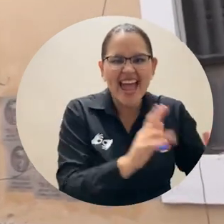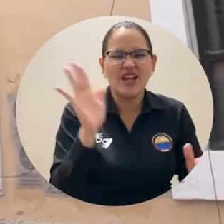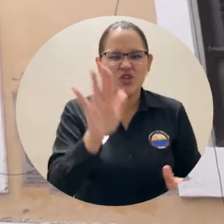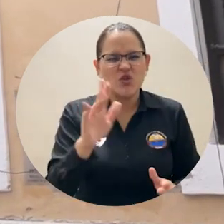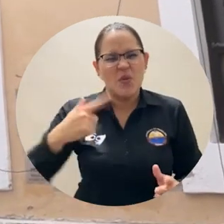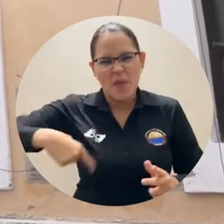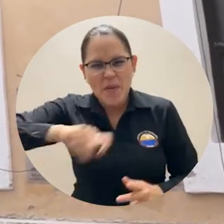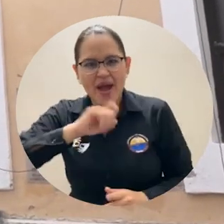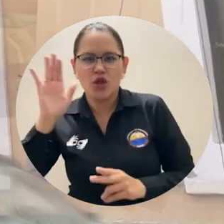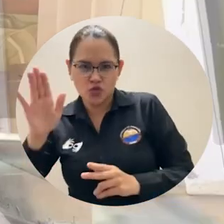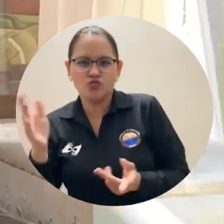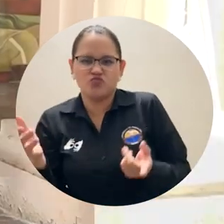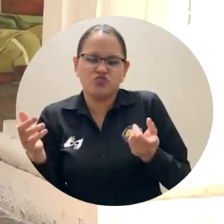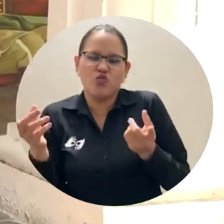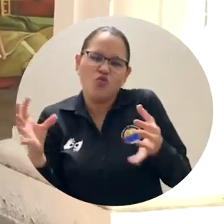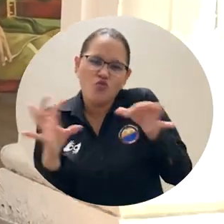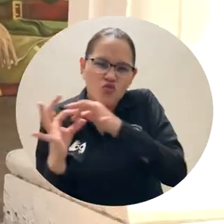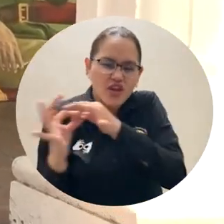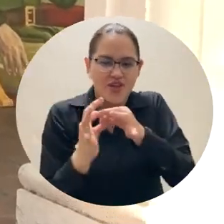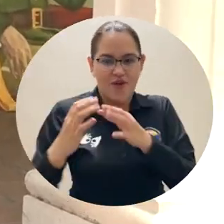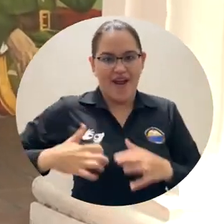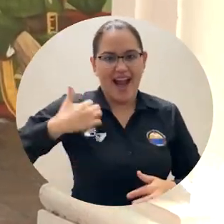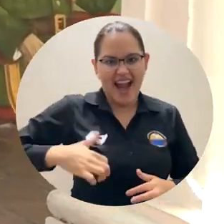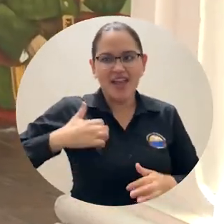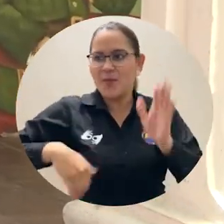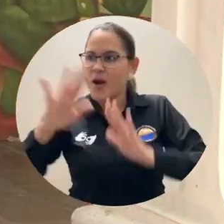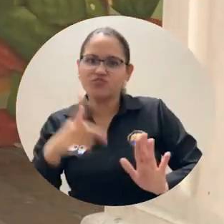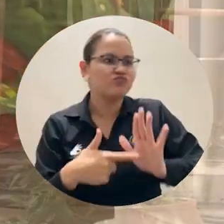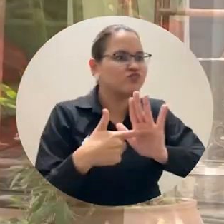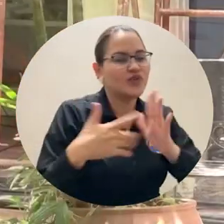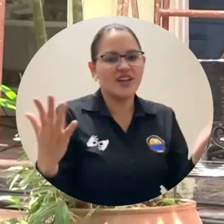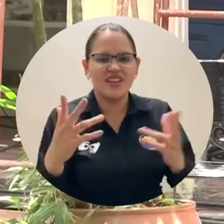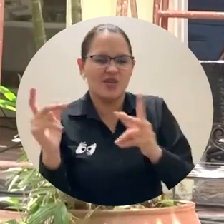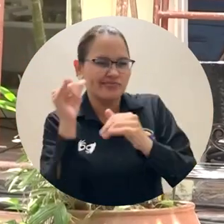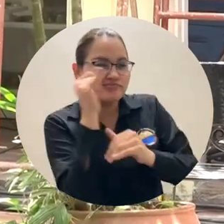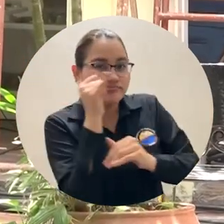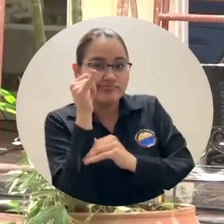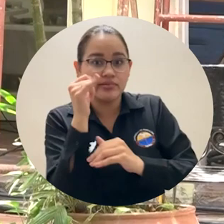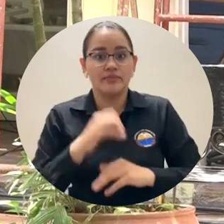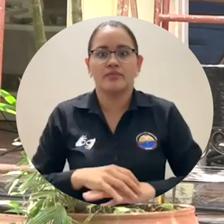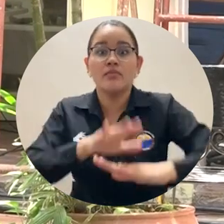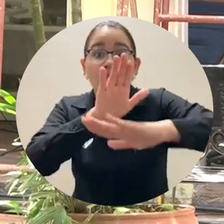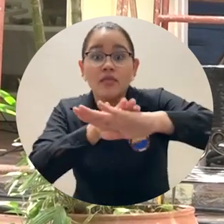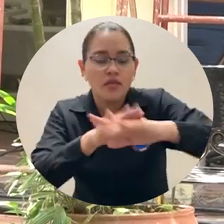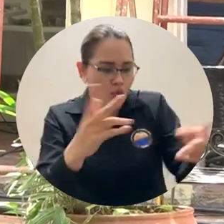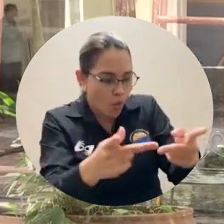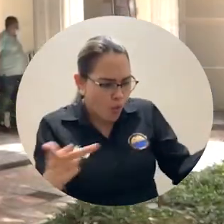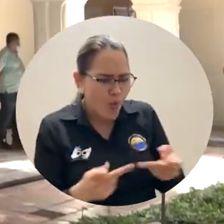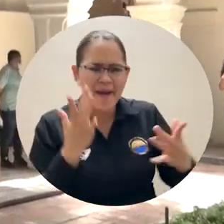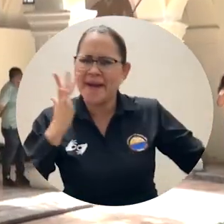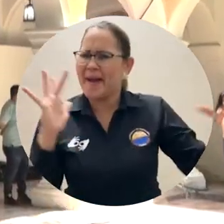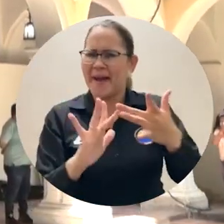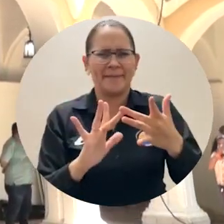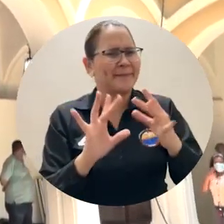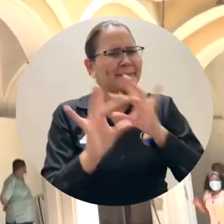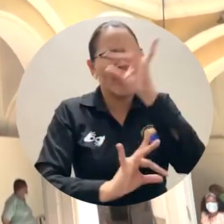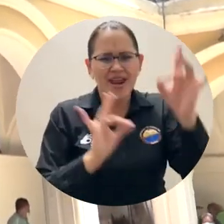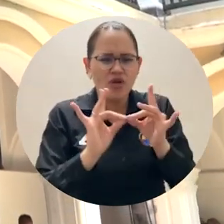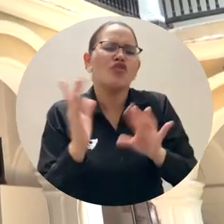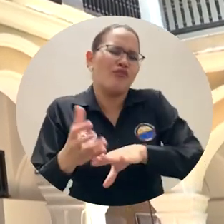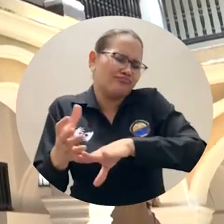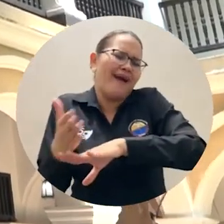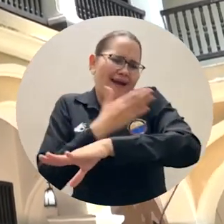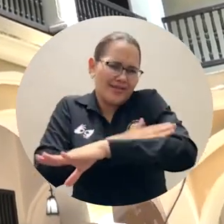resolvemos acá es básicamente que hay un patrimonio arquitectónico que está muy bien conservado, lo que fueron aulas, que son parte de un centro cultural que estaban